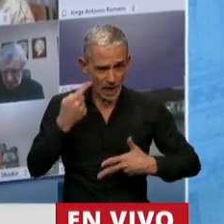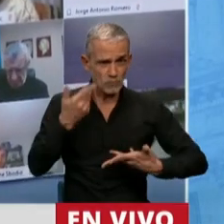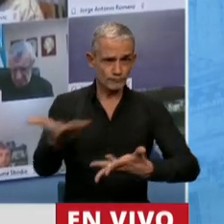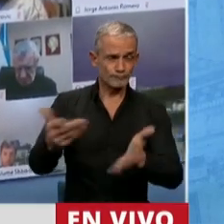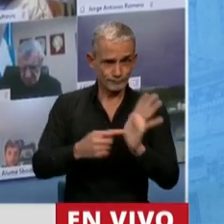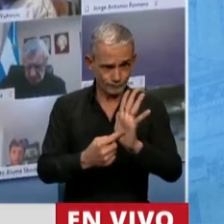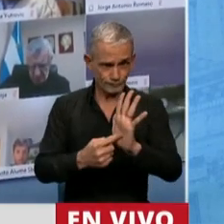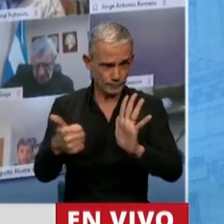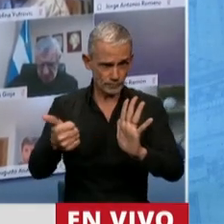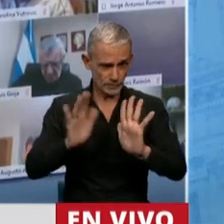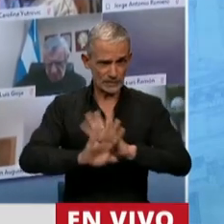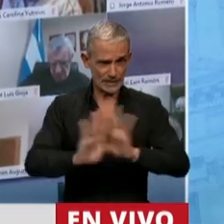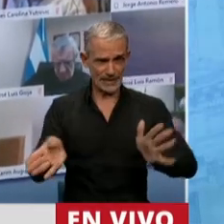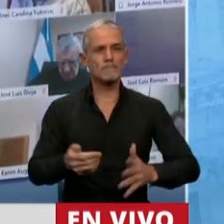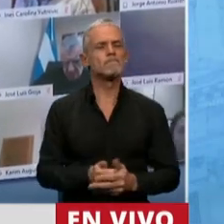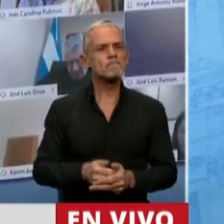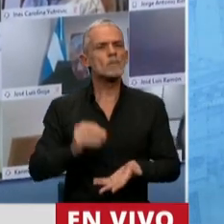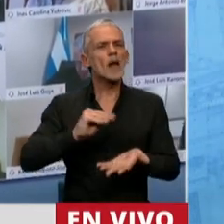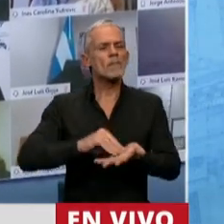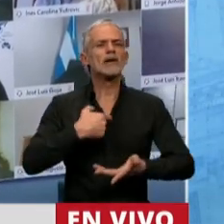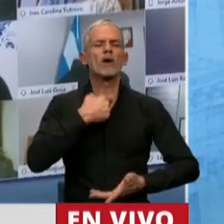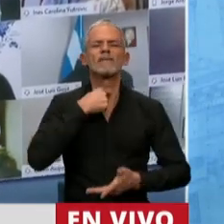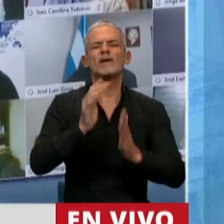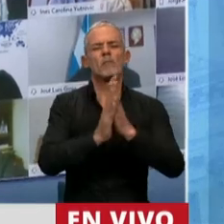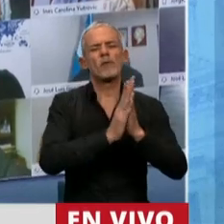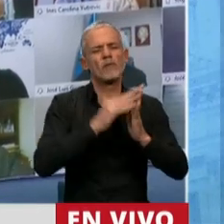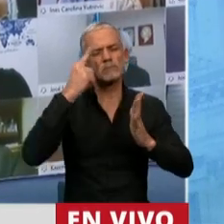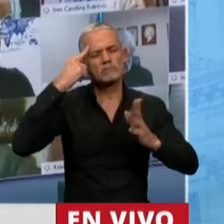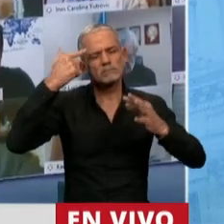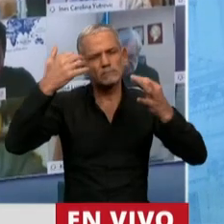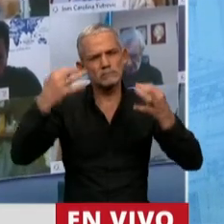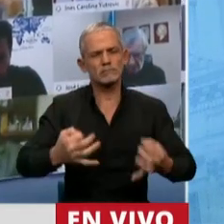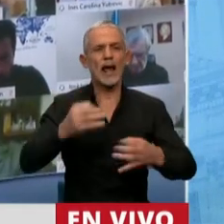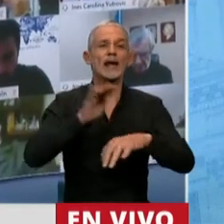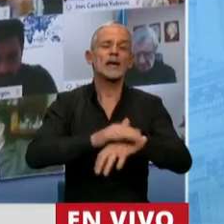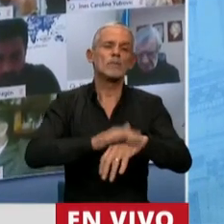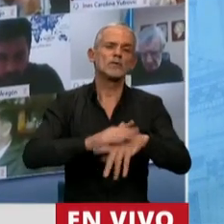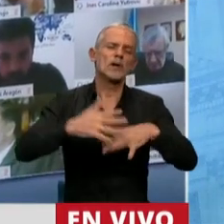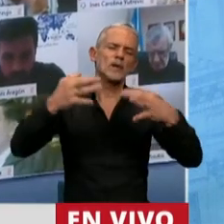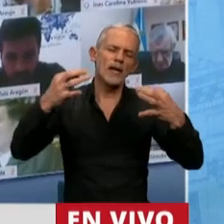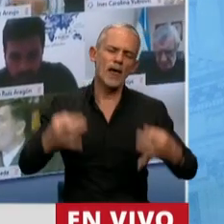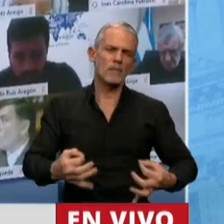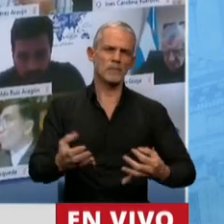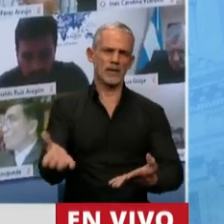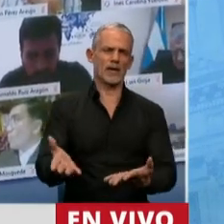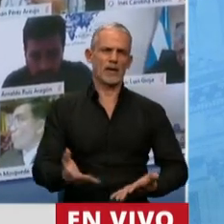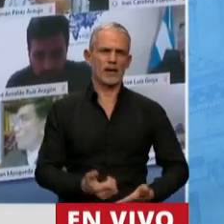dicho esto, yo quiero llamar a la cordura, quiero llamar a la responsabilidad, a la racionalidad.